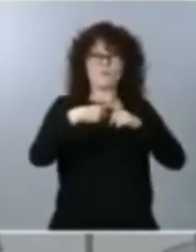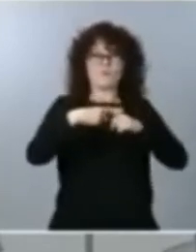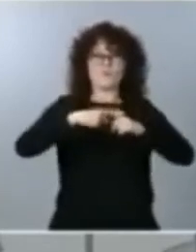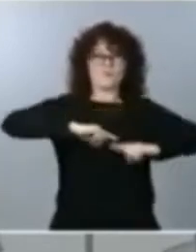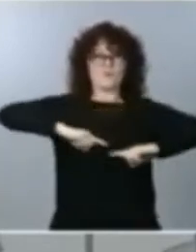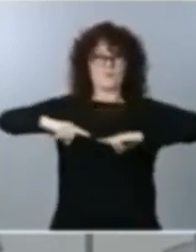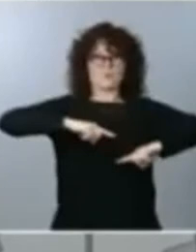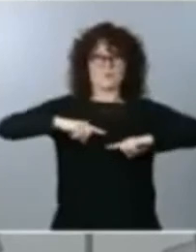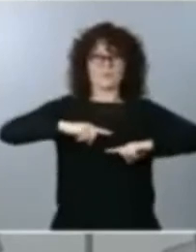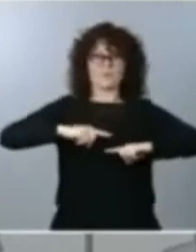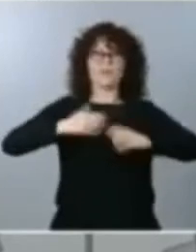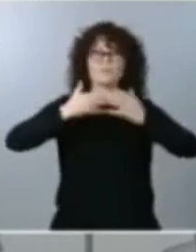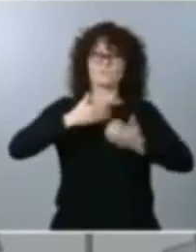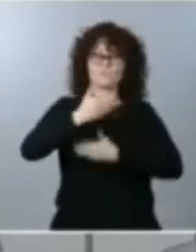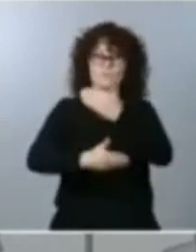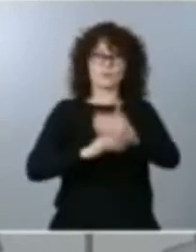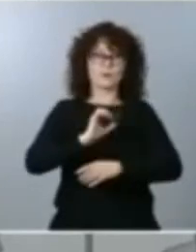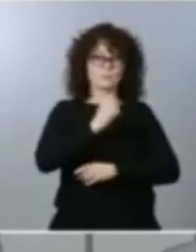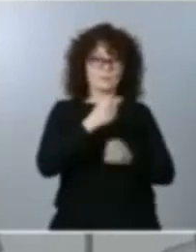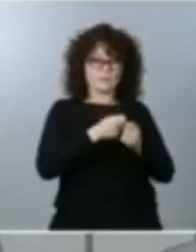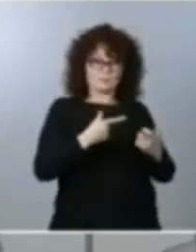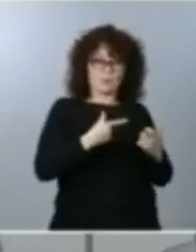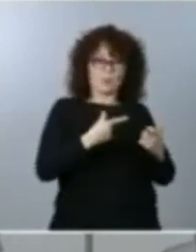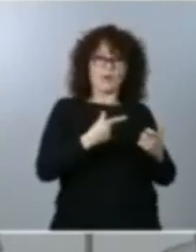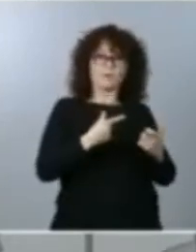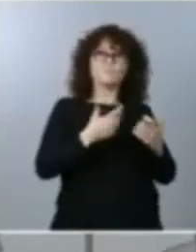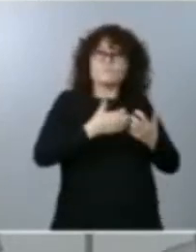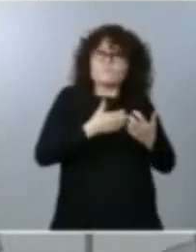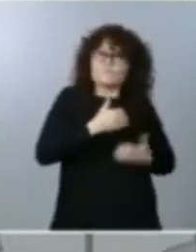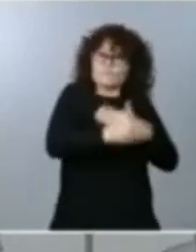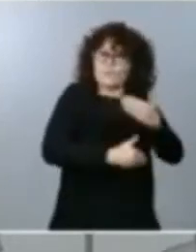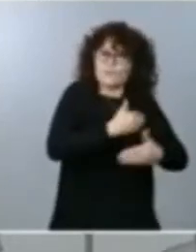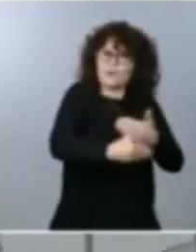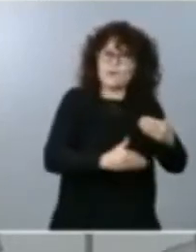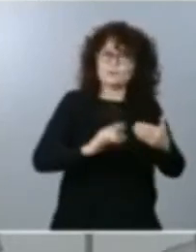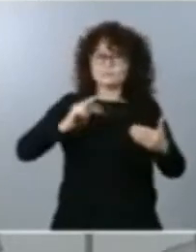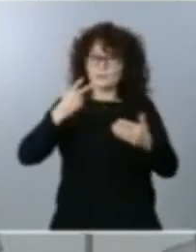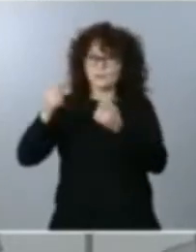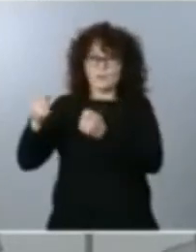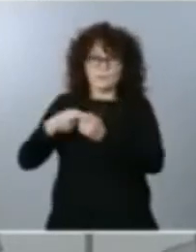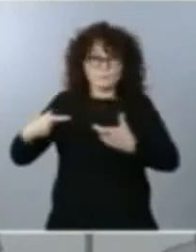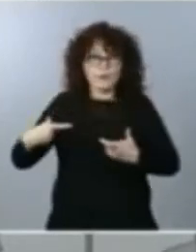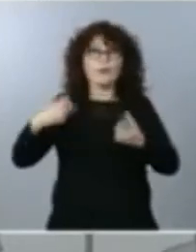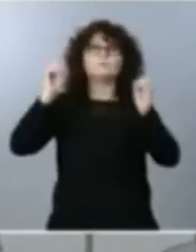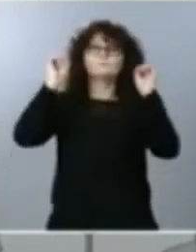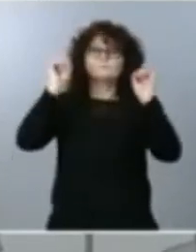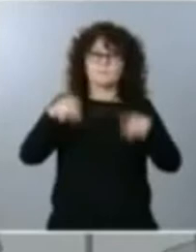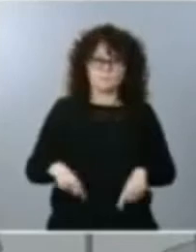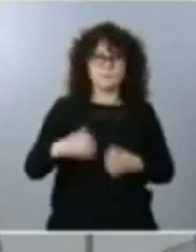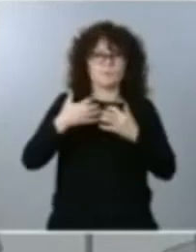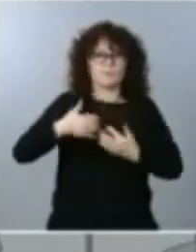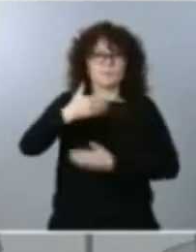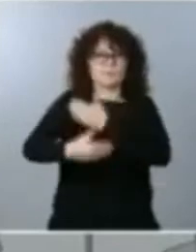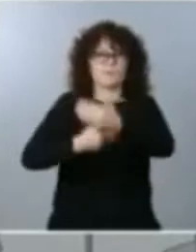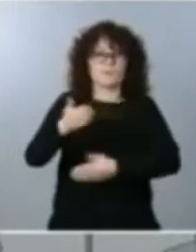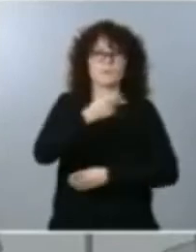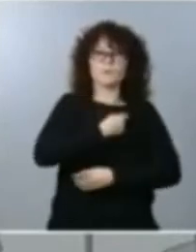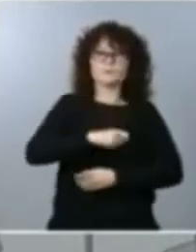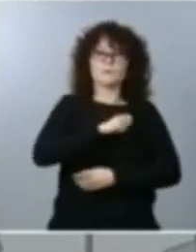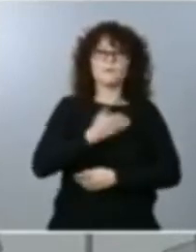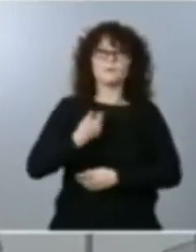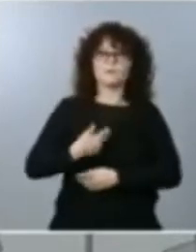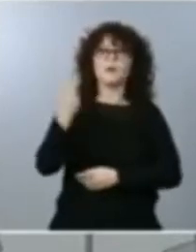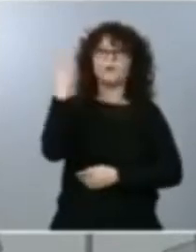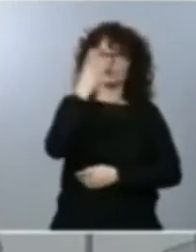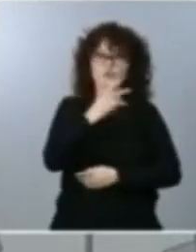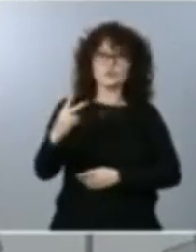y está funcionando el estado de alarma en esta segunda ola. España lleva dos semanas bajando progresivamente